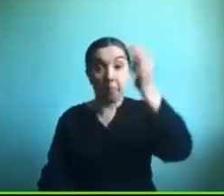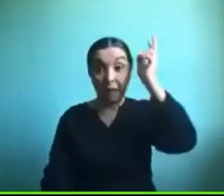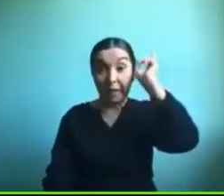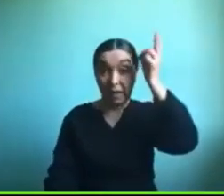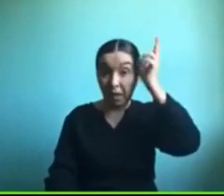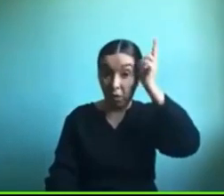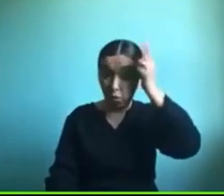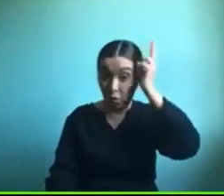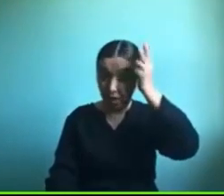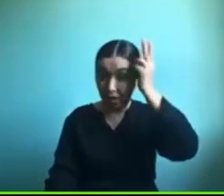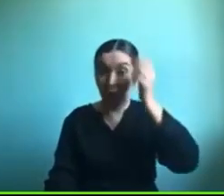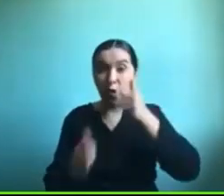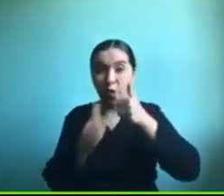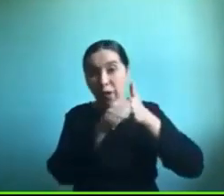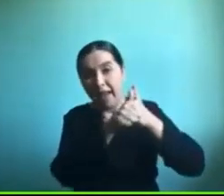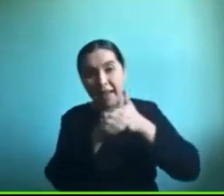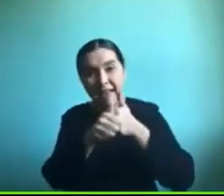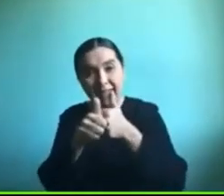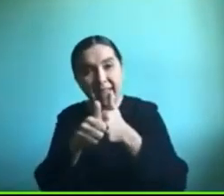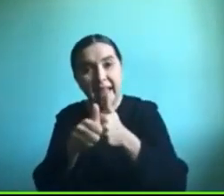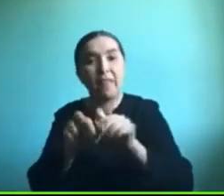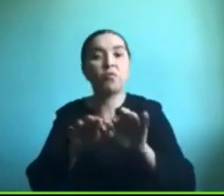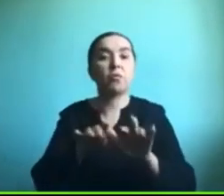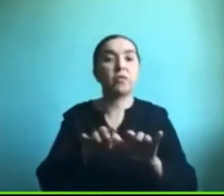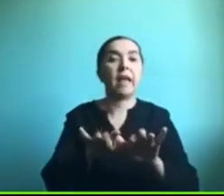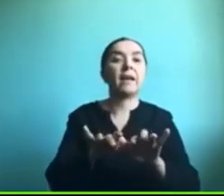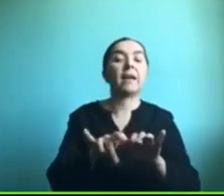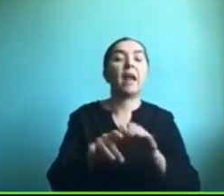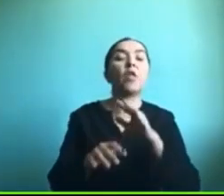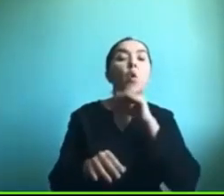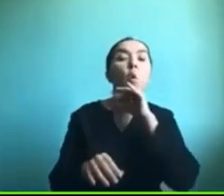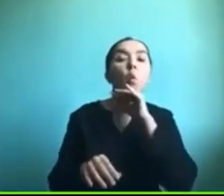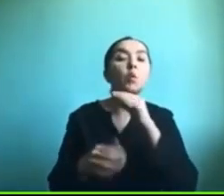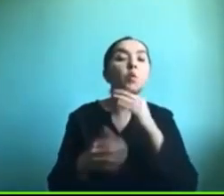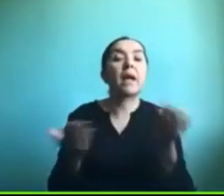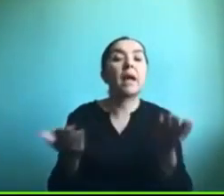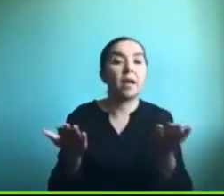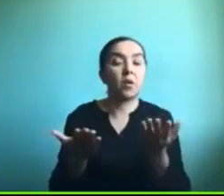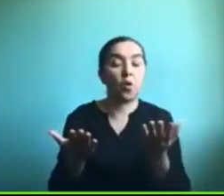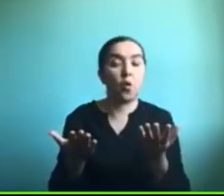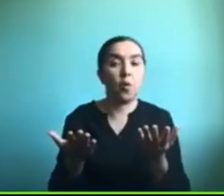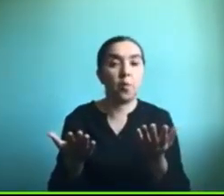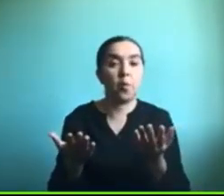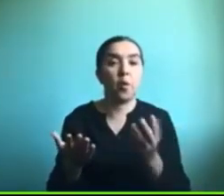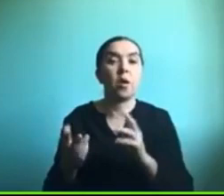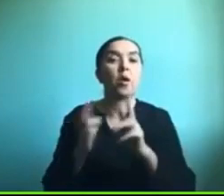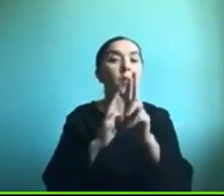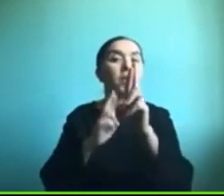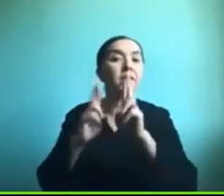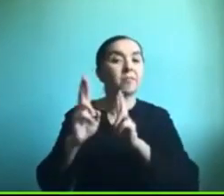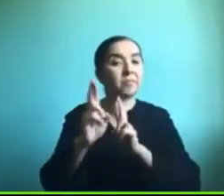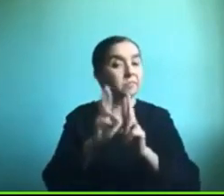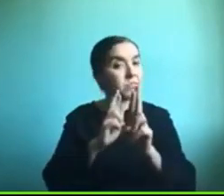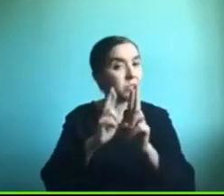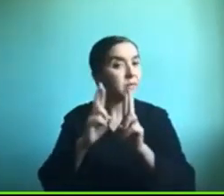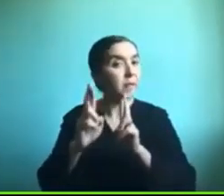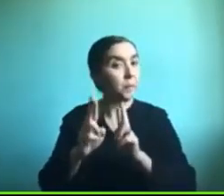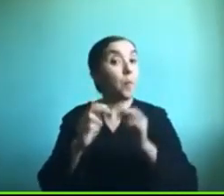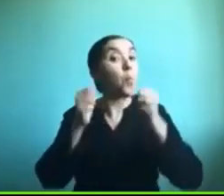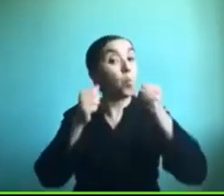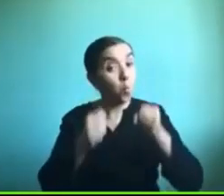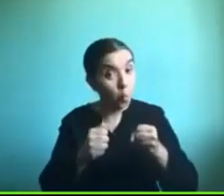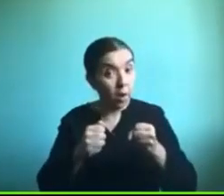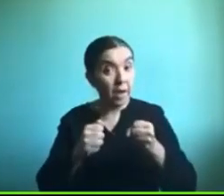guiando el uso del teclado y de cómo debería ser la interacción entonces podría hacerle una